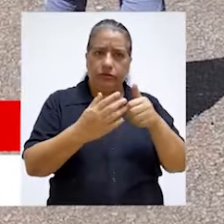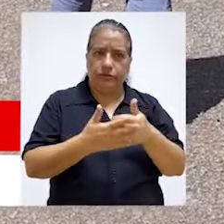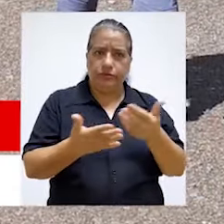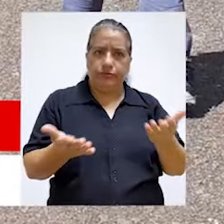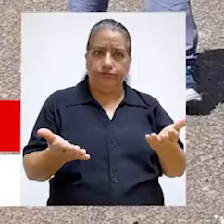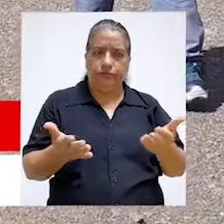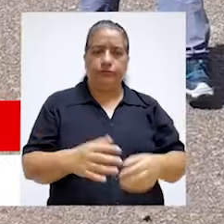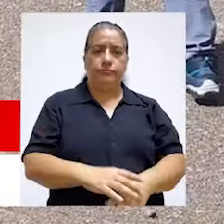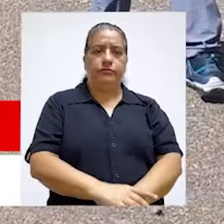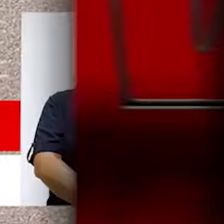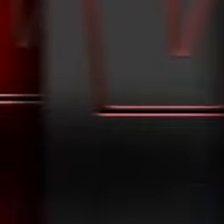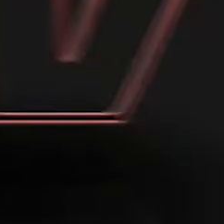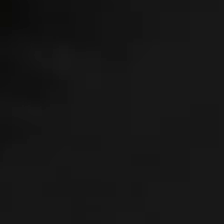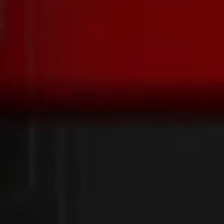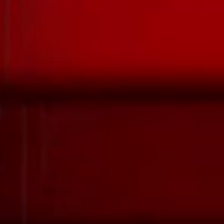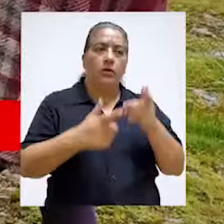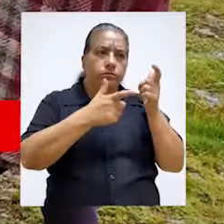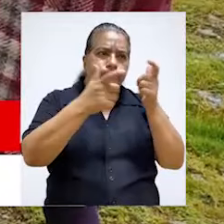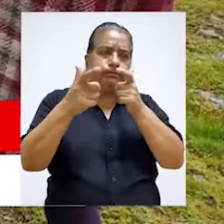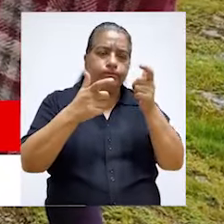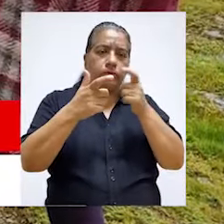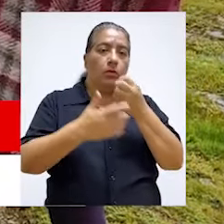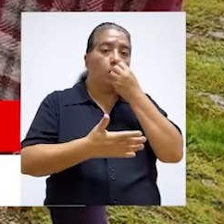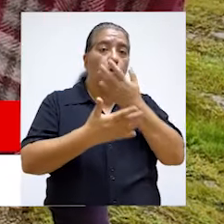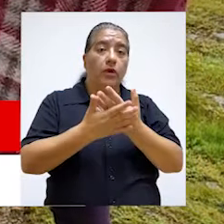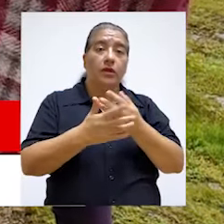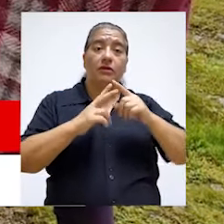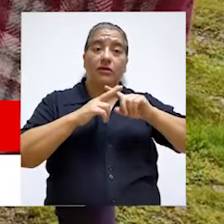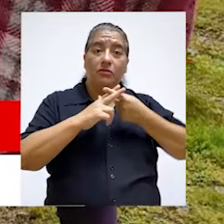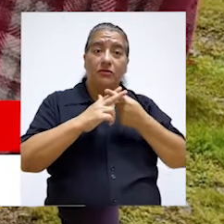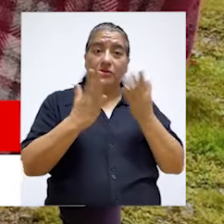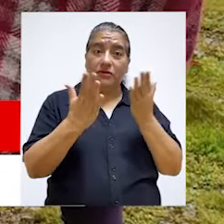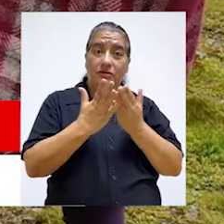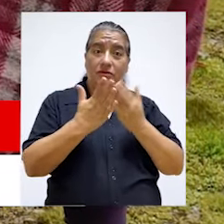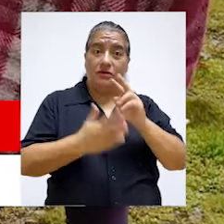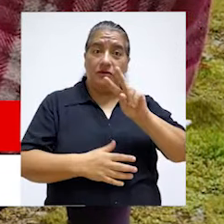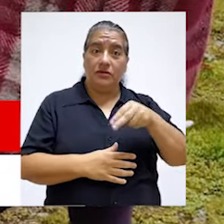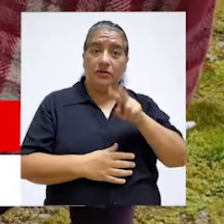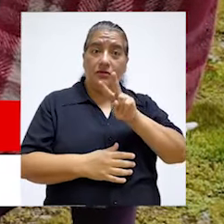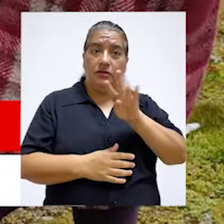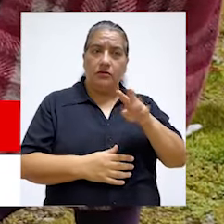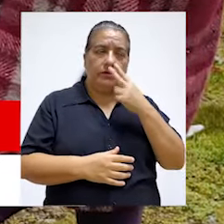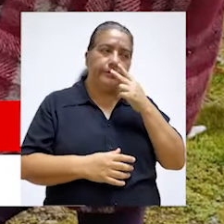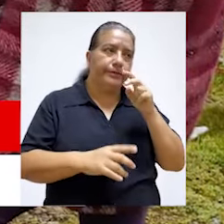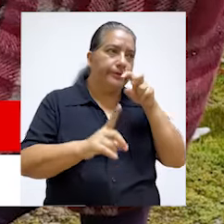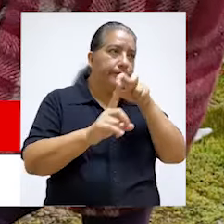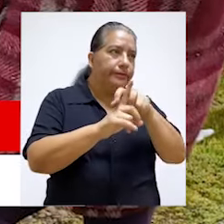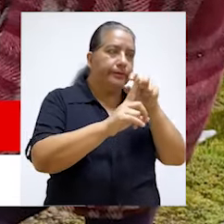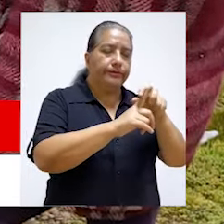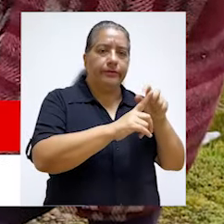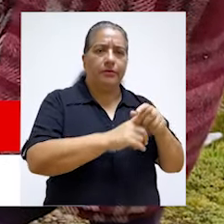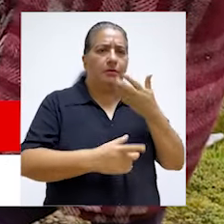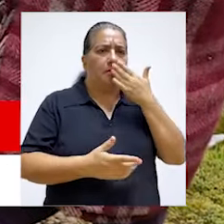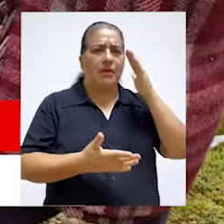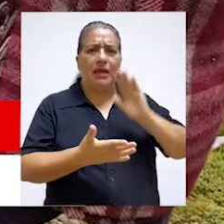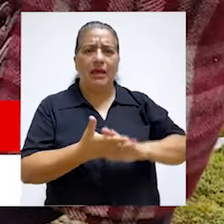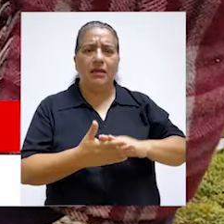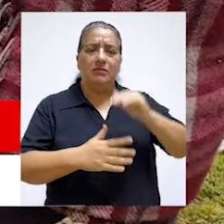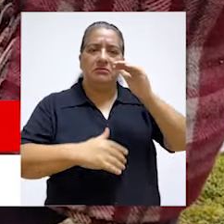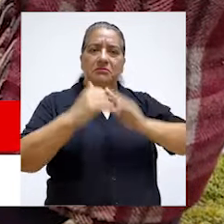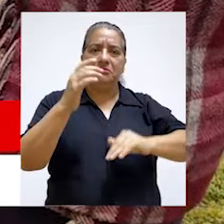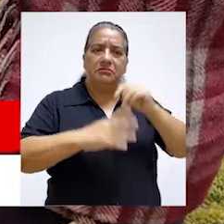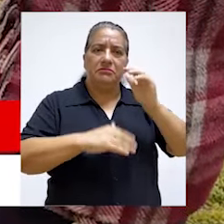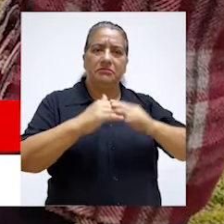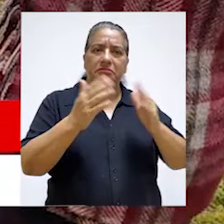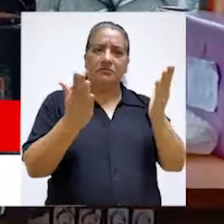valorizadas y pagadas. Durante el operativo Buen Inicio del Año Escolar 2024, evidenciamos la deficiente